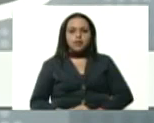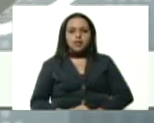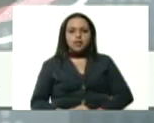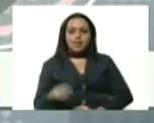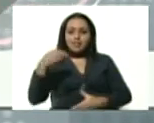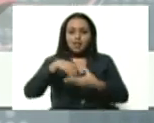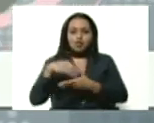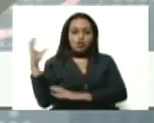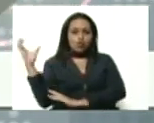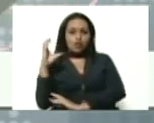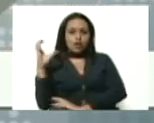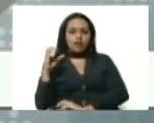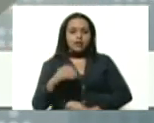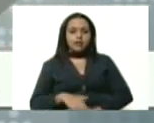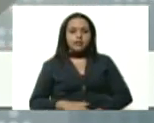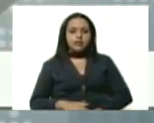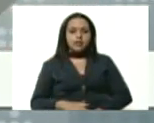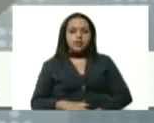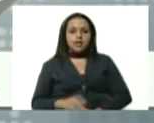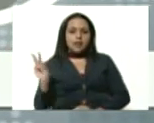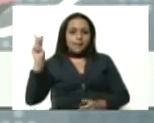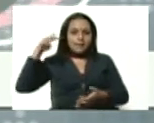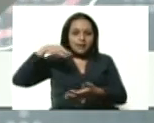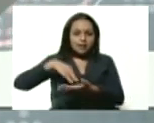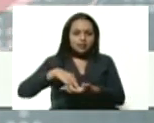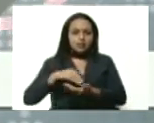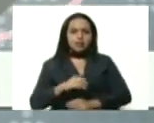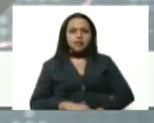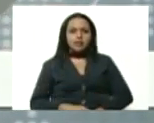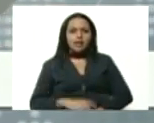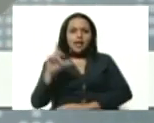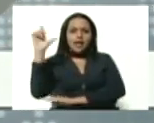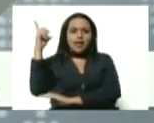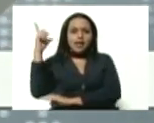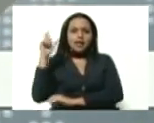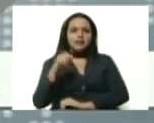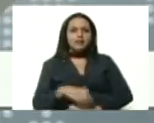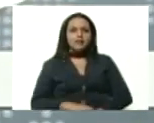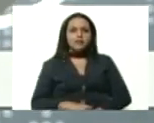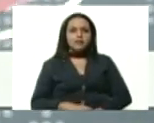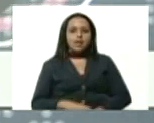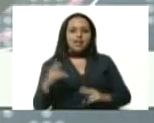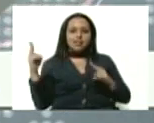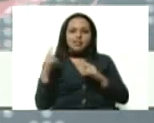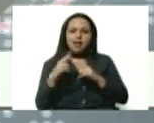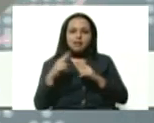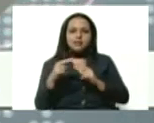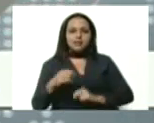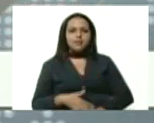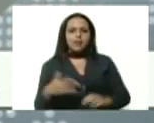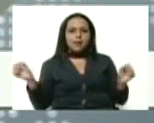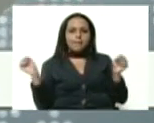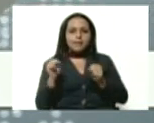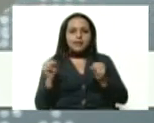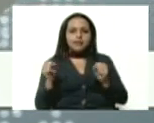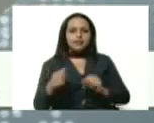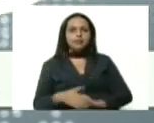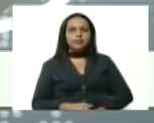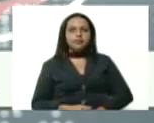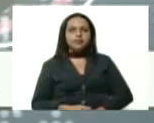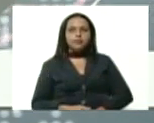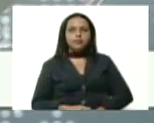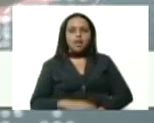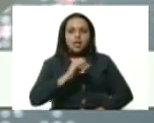capital, en el estado Miranda, en el estado Lara, en el estado Táquira, en el estado Mérida, en el estado